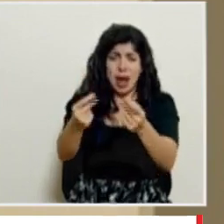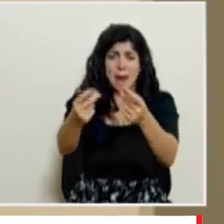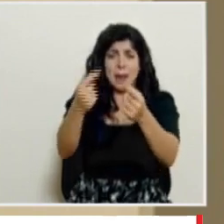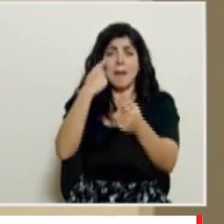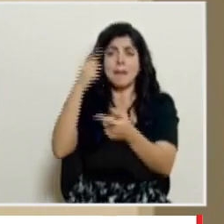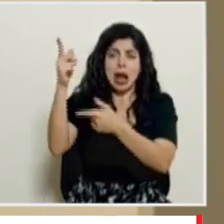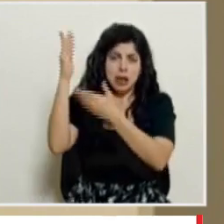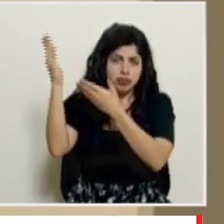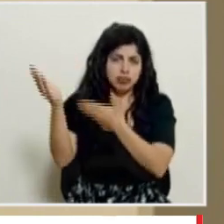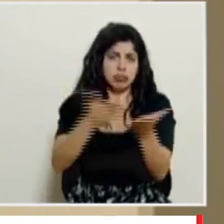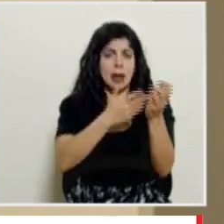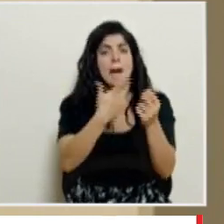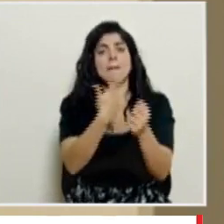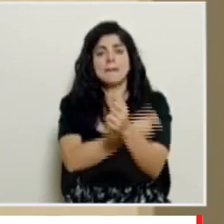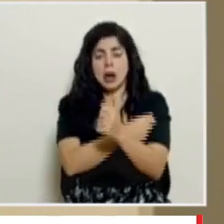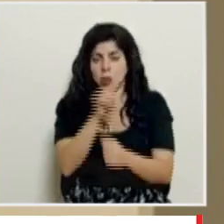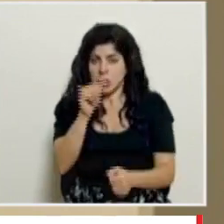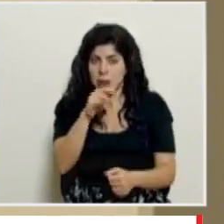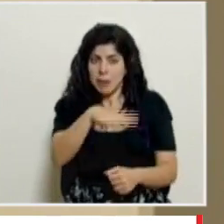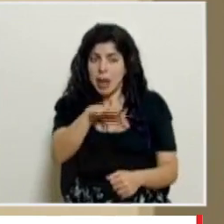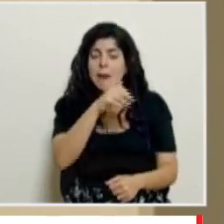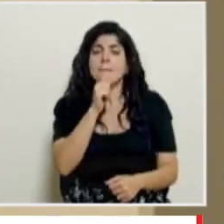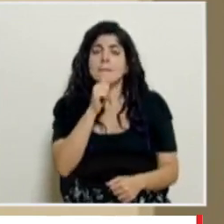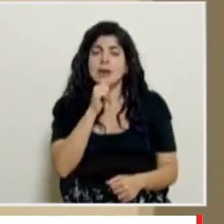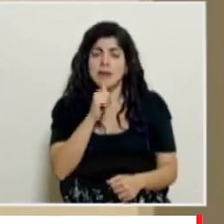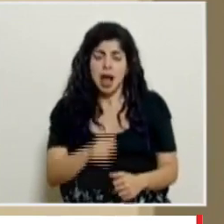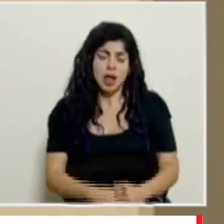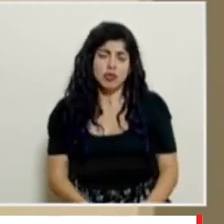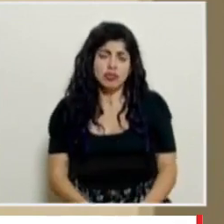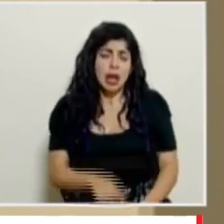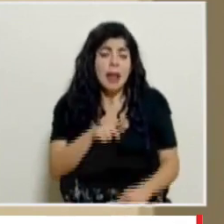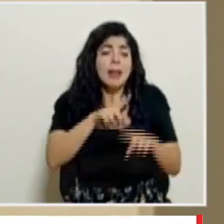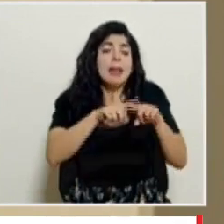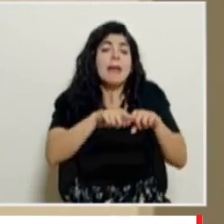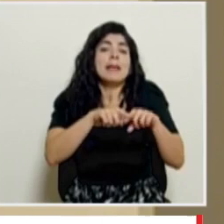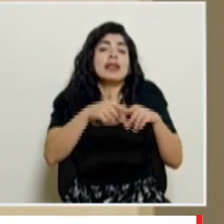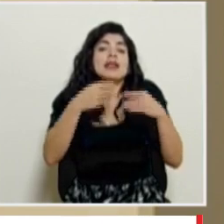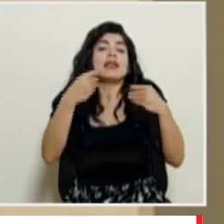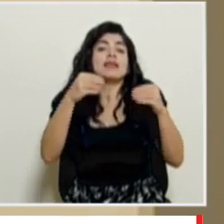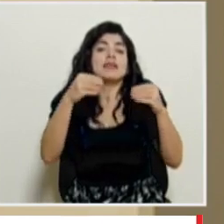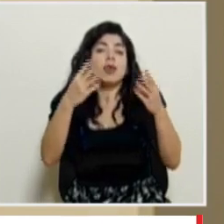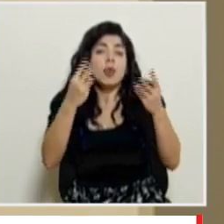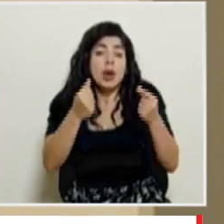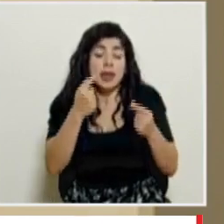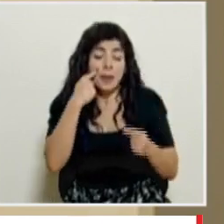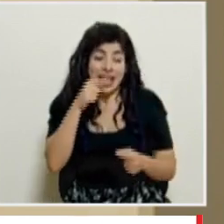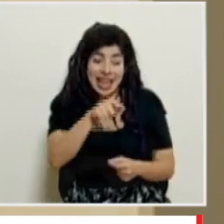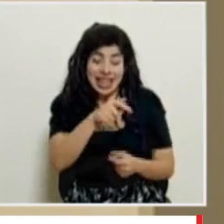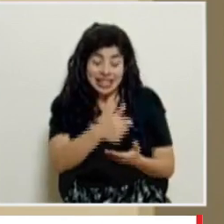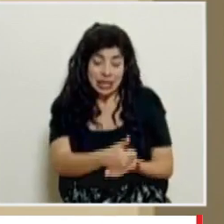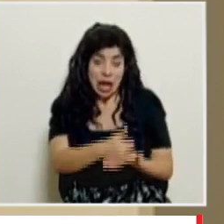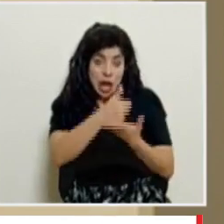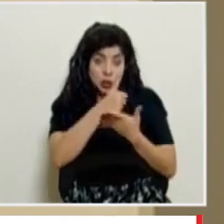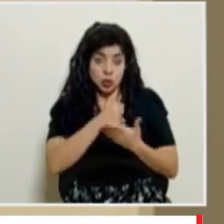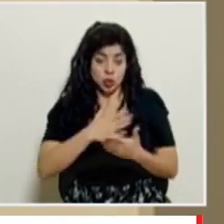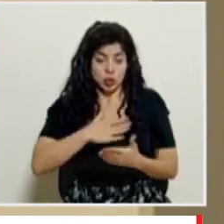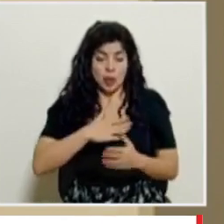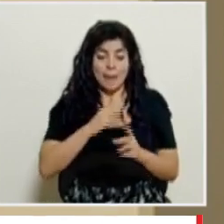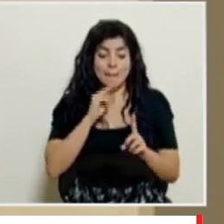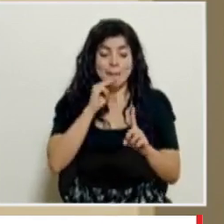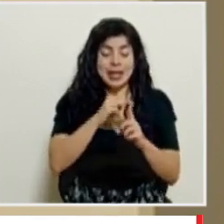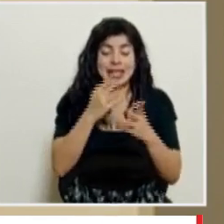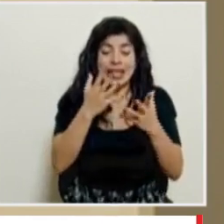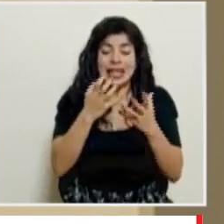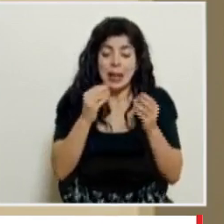para que podamos tener vacuna también en el sector privado eso va a depender de la disponibilidad porque al final eso nos sirve en la meta que tenemos de